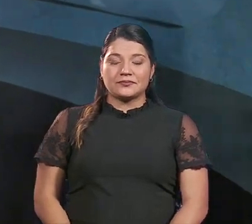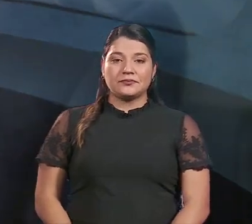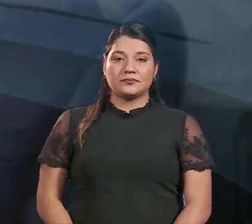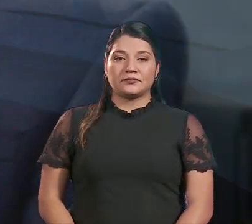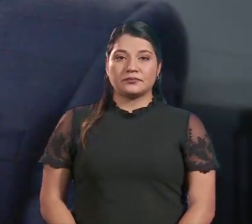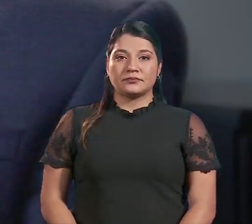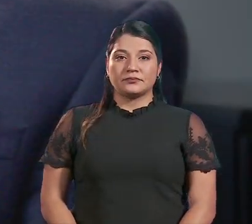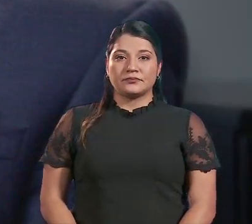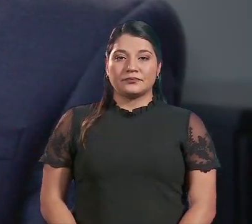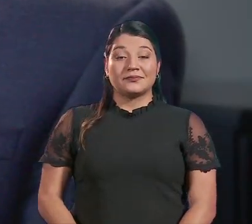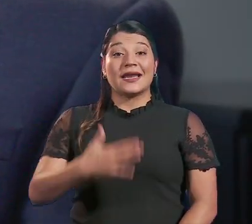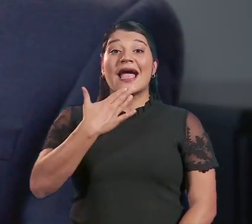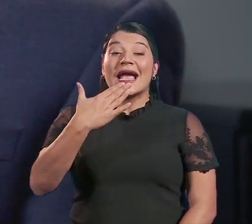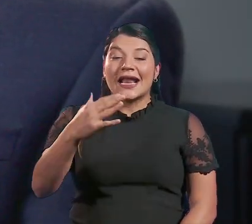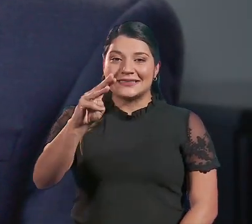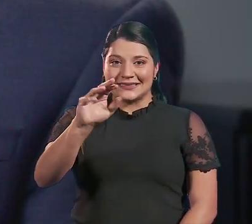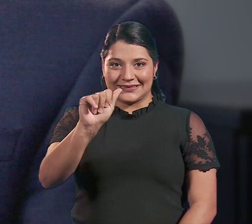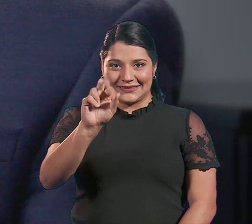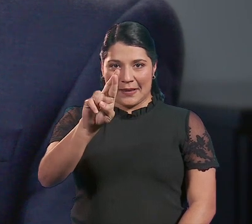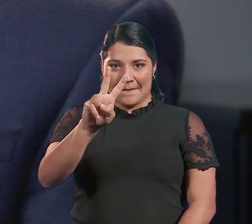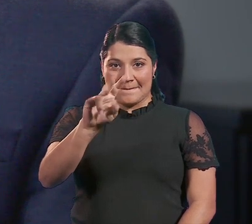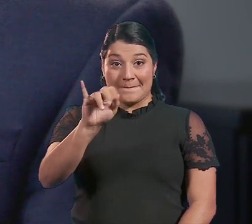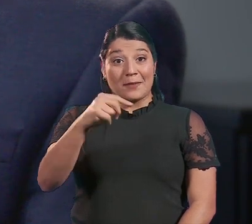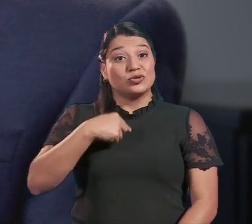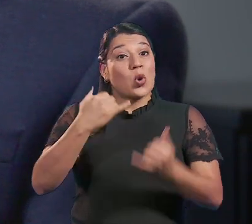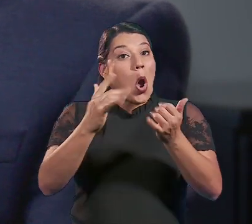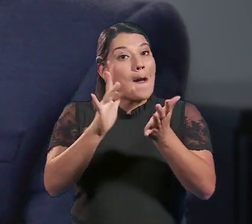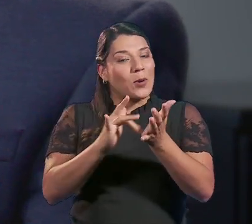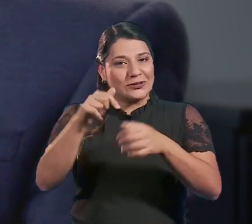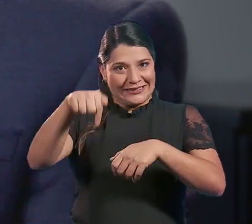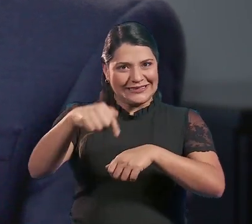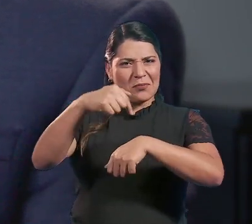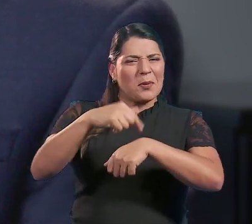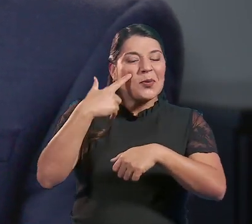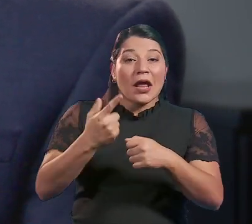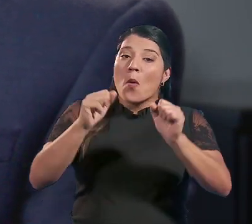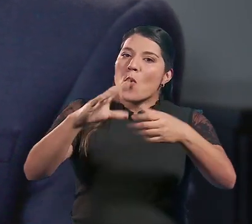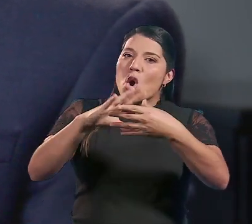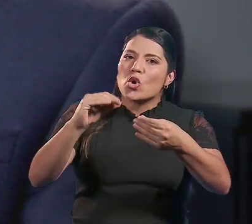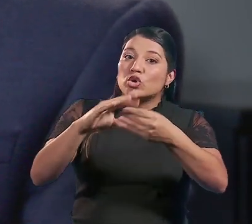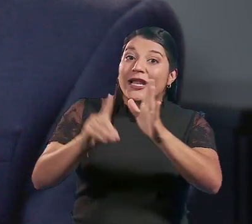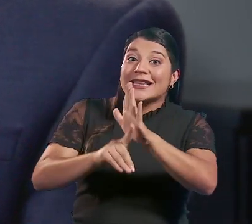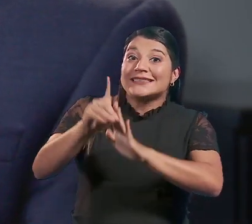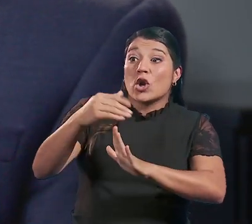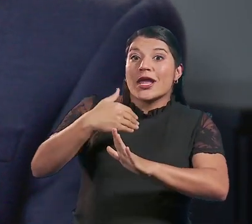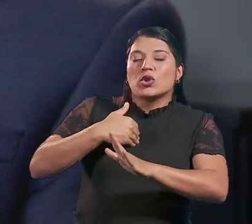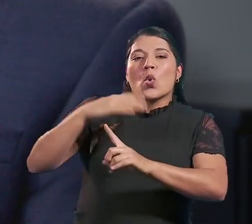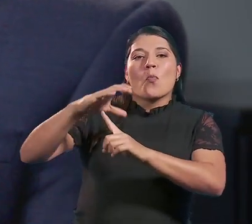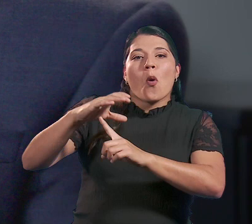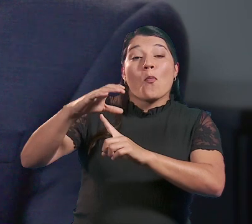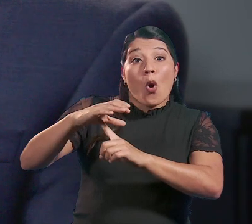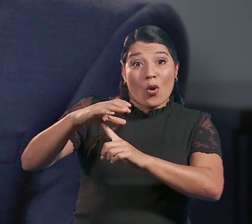Gracias, Marvin. Aprovecho este espacio para comentarles el crecimiento que ha tenido la familia de Popular Pensiones en